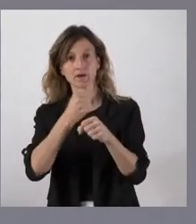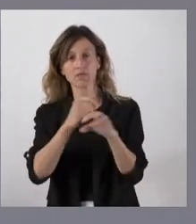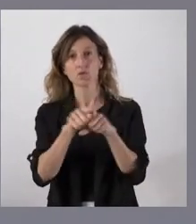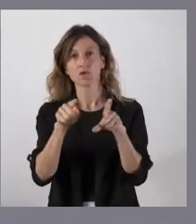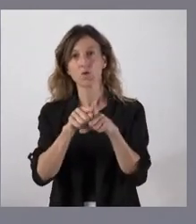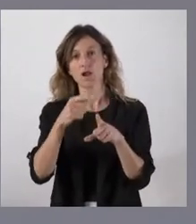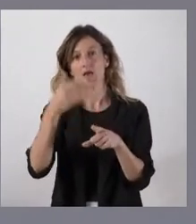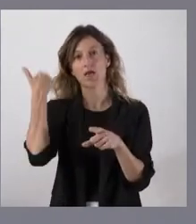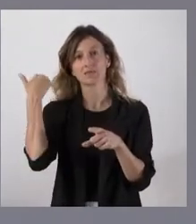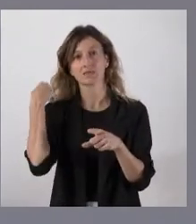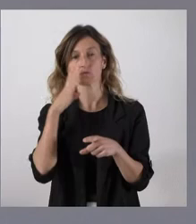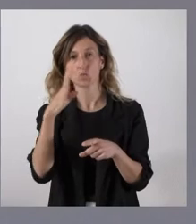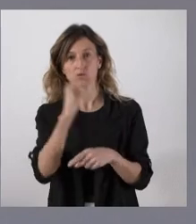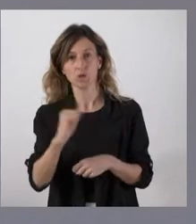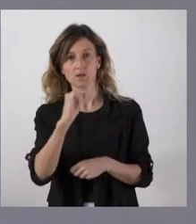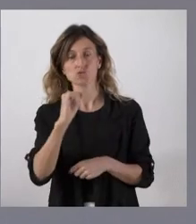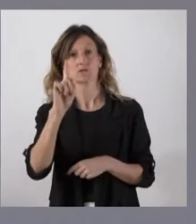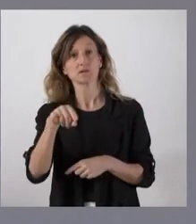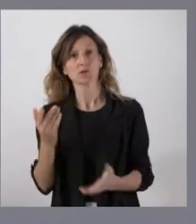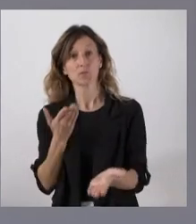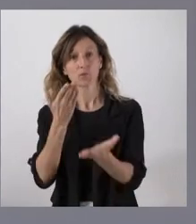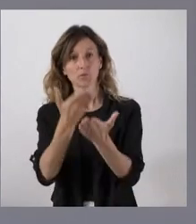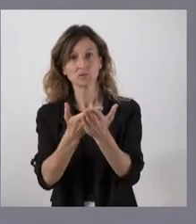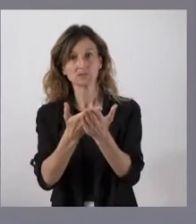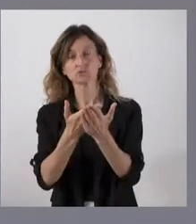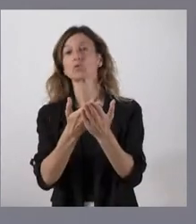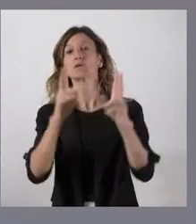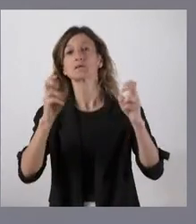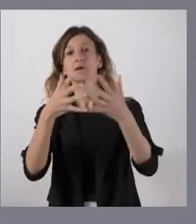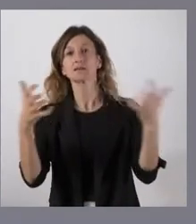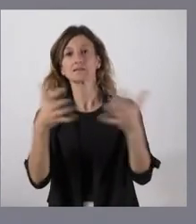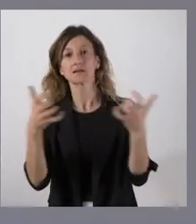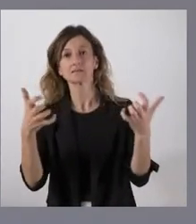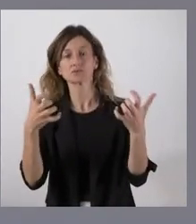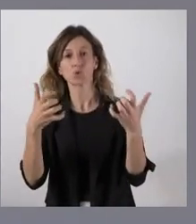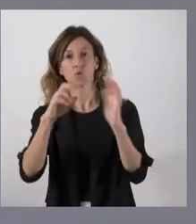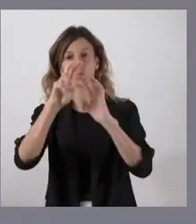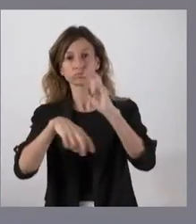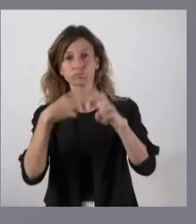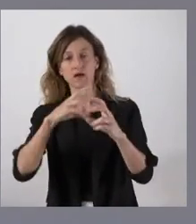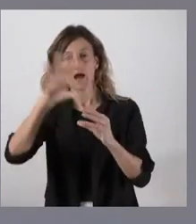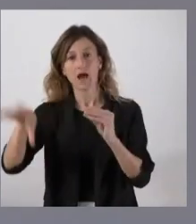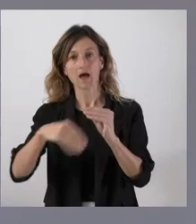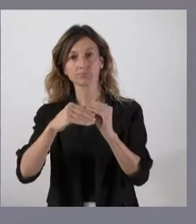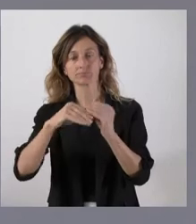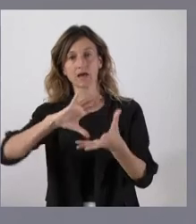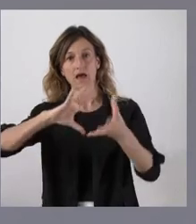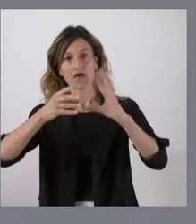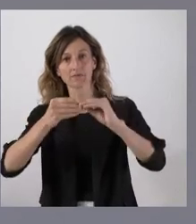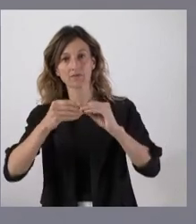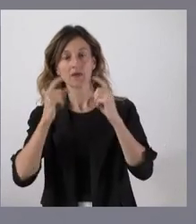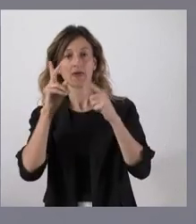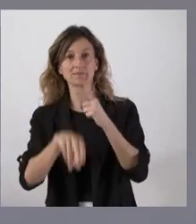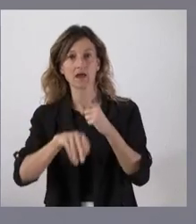legislatura anterior y es la que nos ha propuesto este texto refundido, esta adaptación para evitar duplicidades